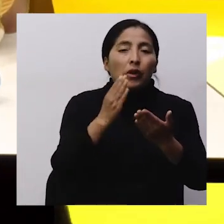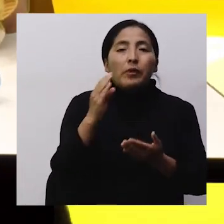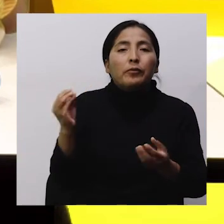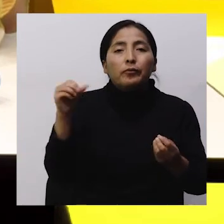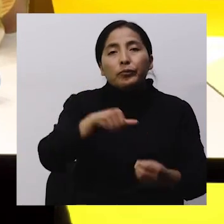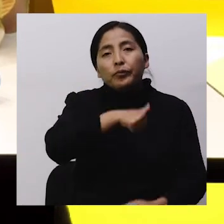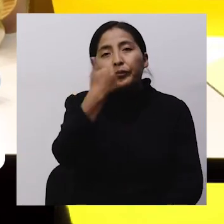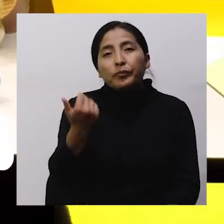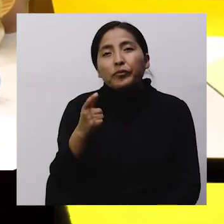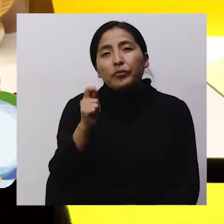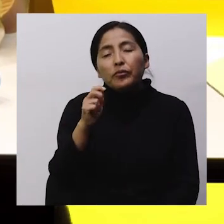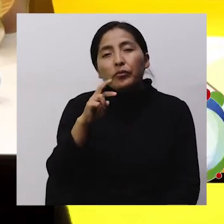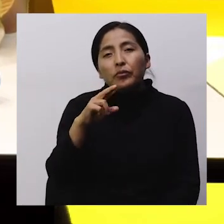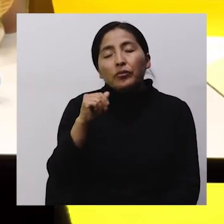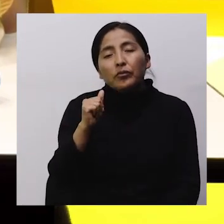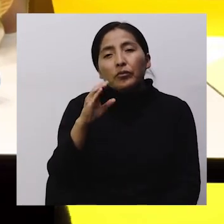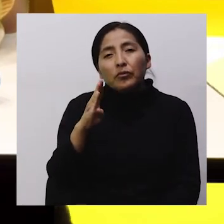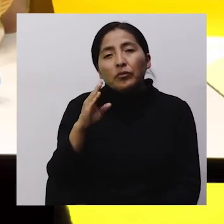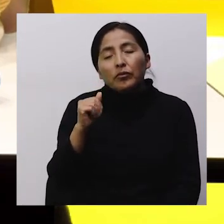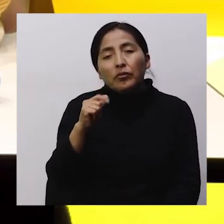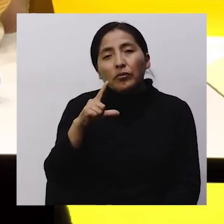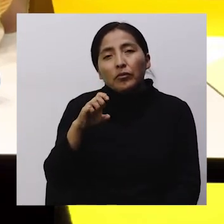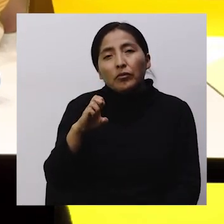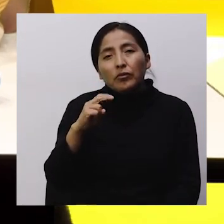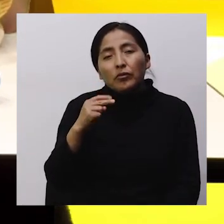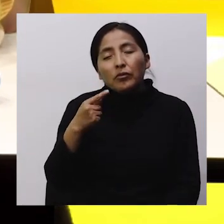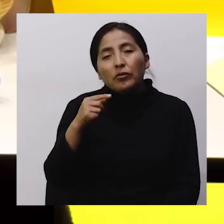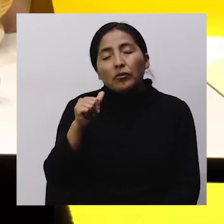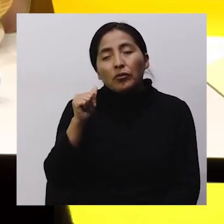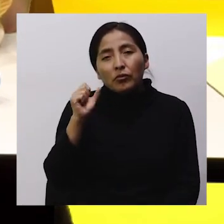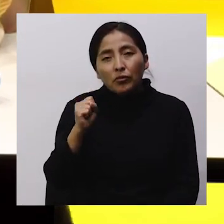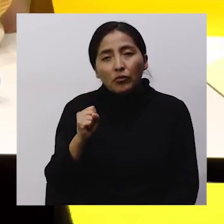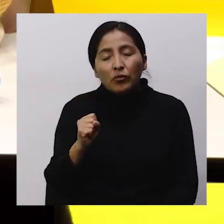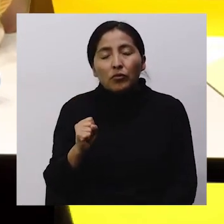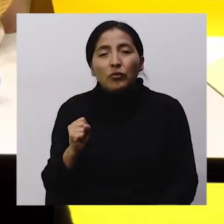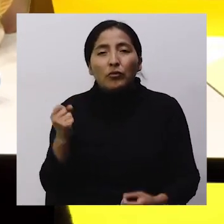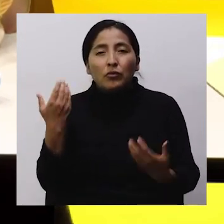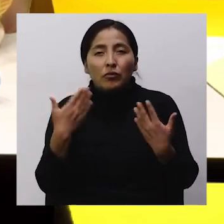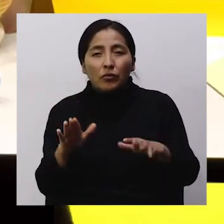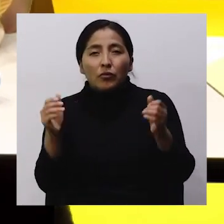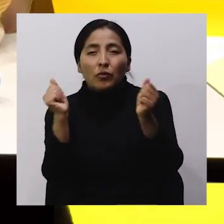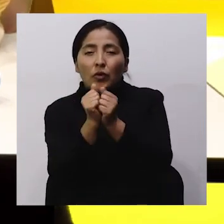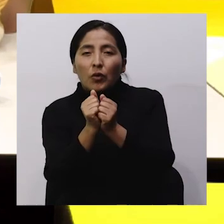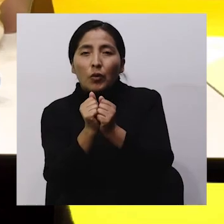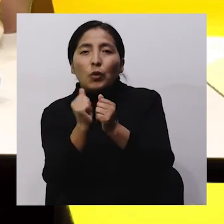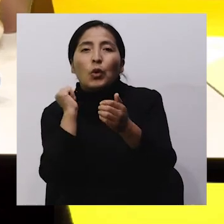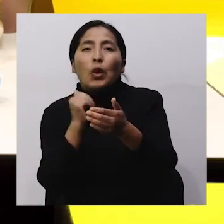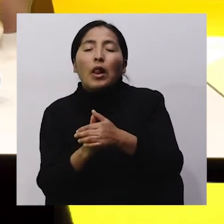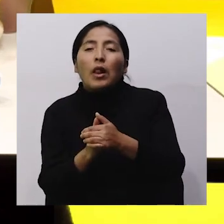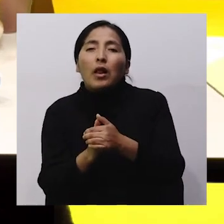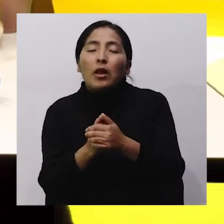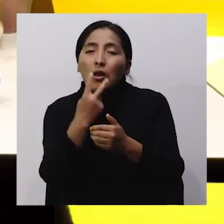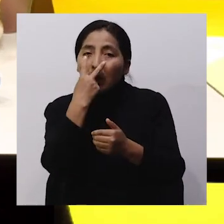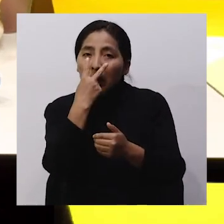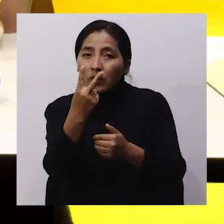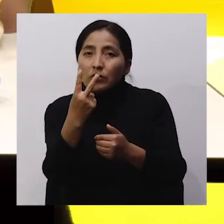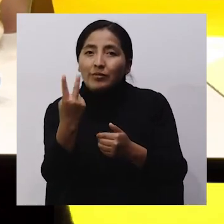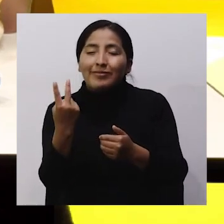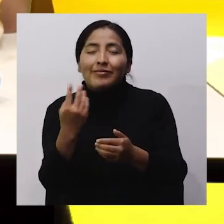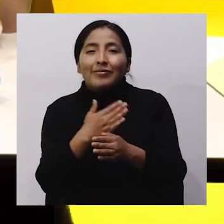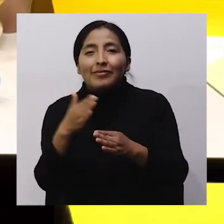saben lo que son los trabalenguas Ya saben lo que son los chistes Con nosotros Junto a Ruth Junto a Maya Junto a Moyo Nos